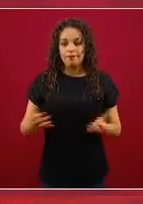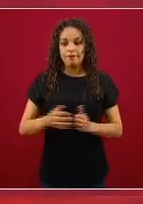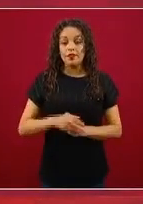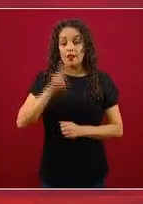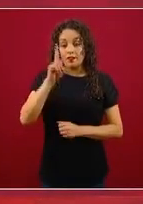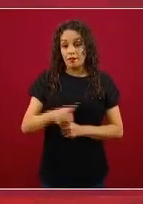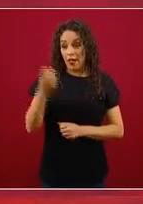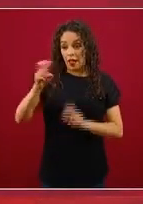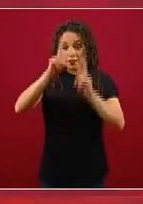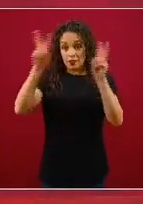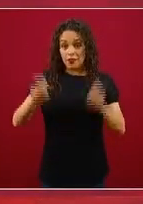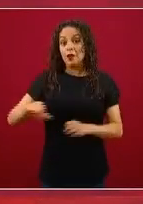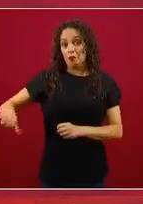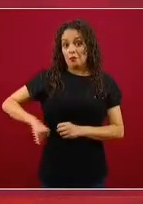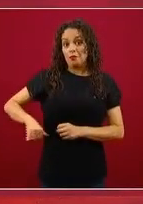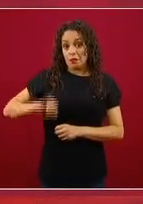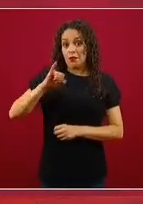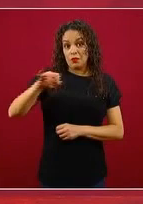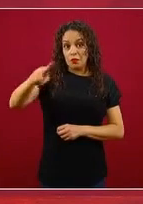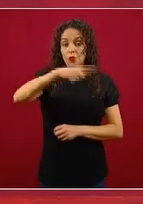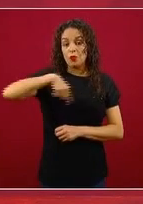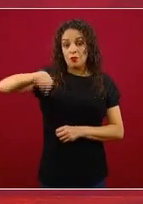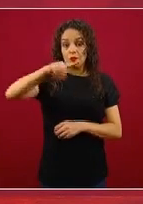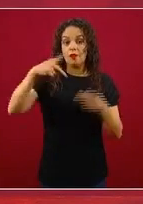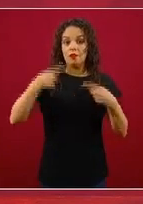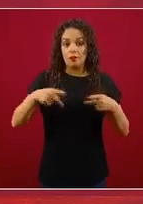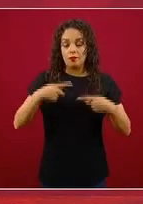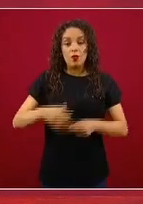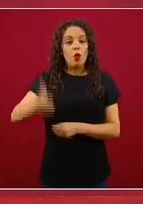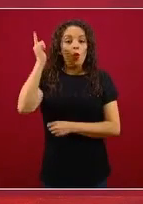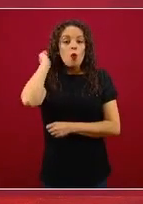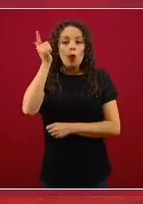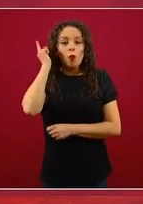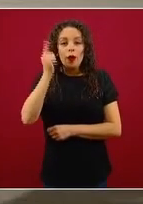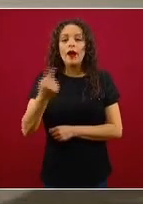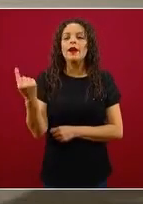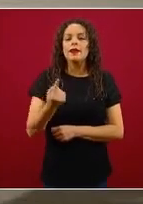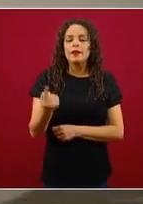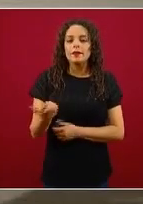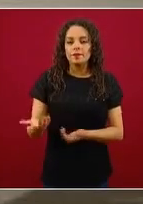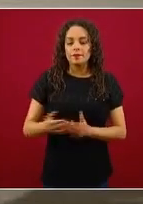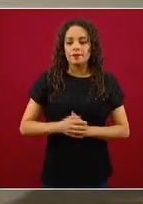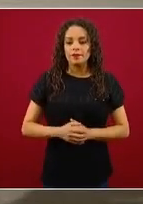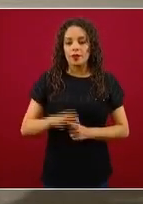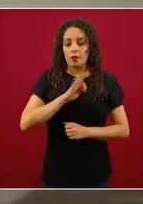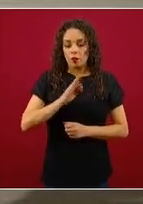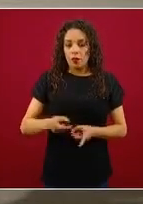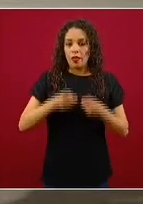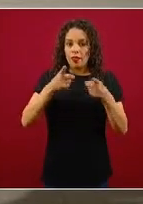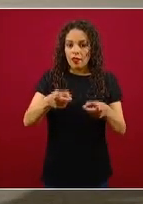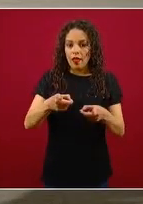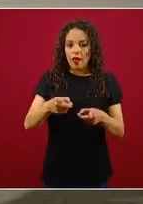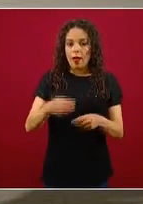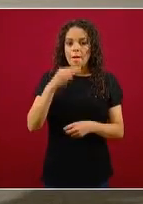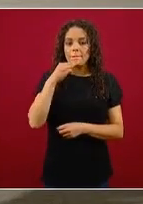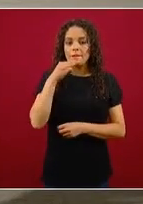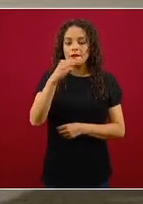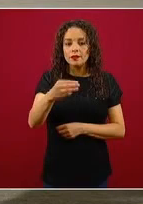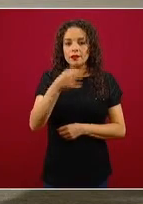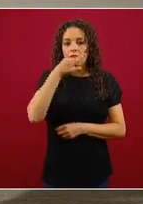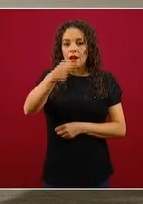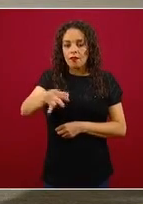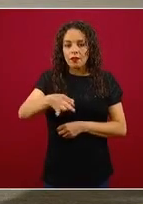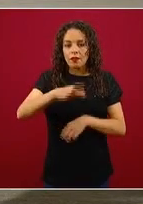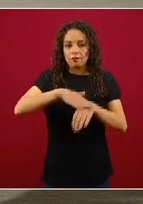interés para la audiencia. Y ojalá que, para que logremos tener un mensaje que ayude a que la población, como lo dijo al